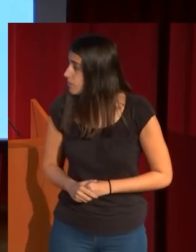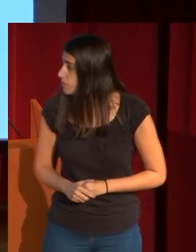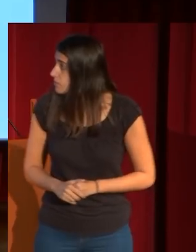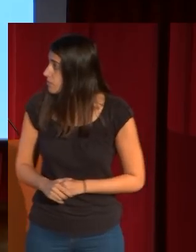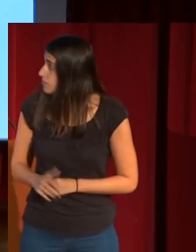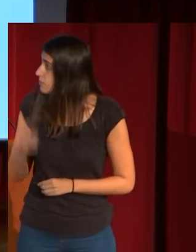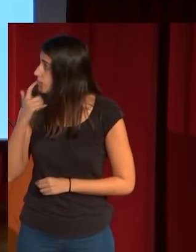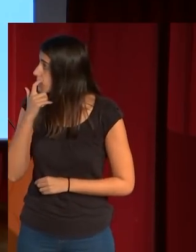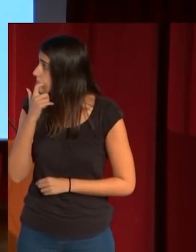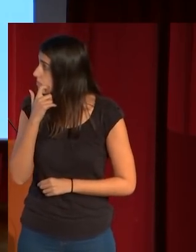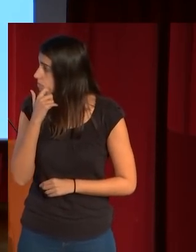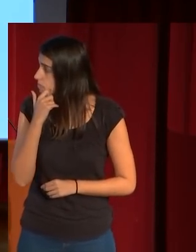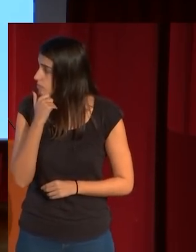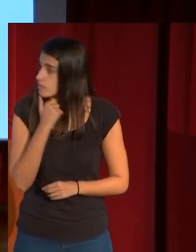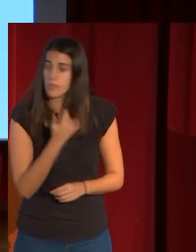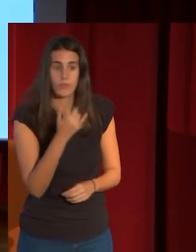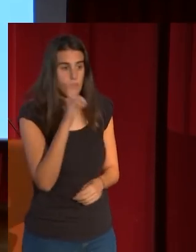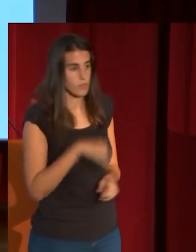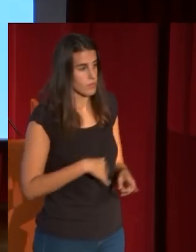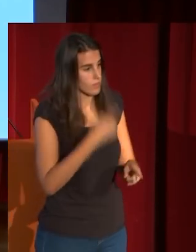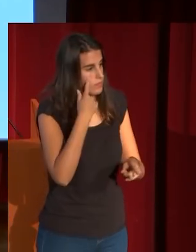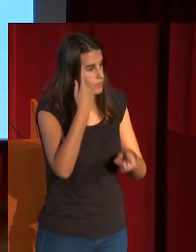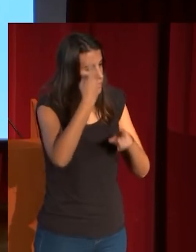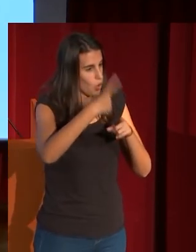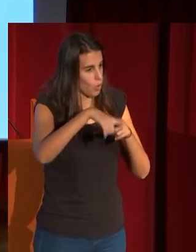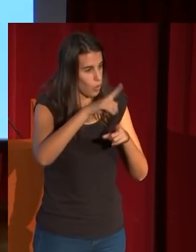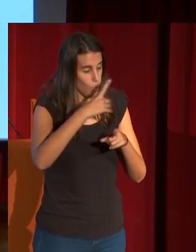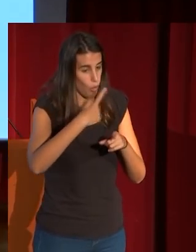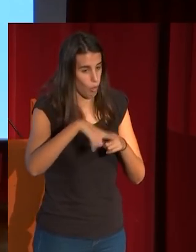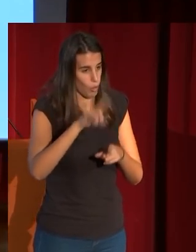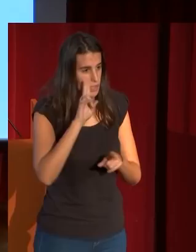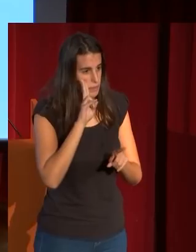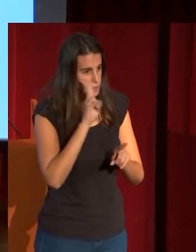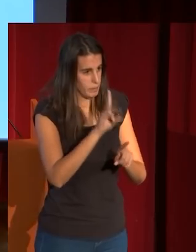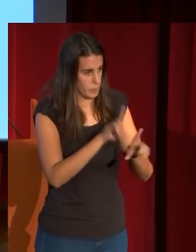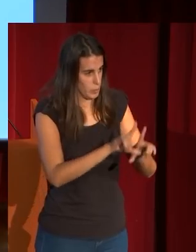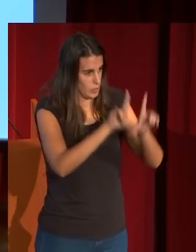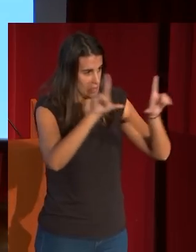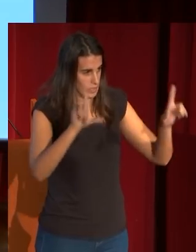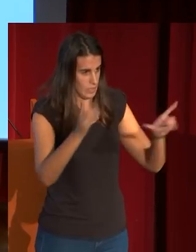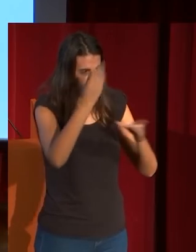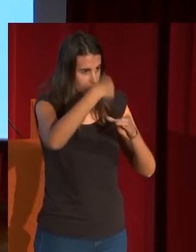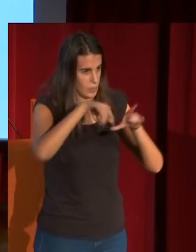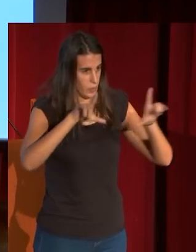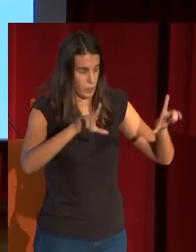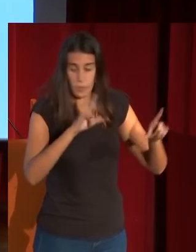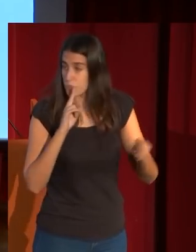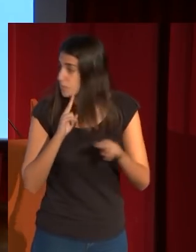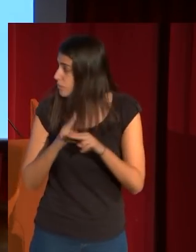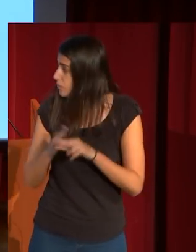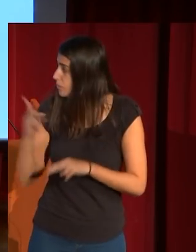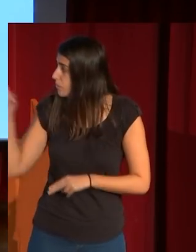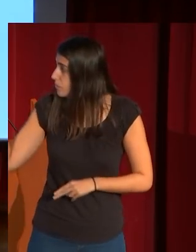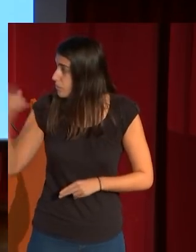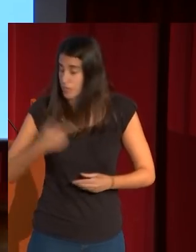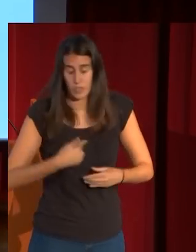fíjense también como algunos objetos que están en el atelier que hemos traído como son el casone este arcón